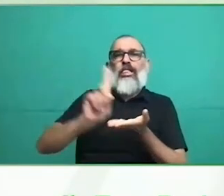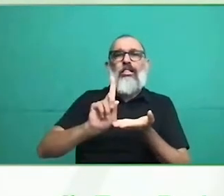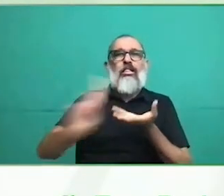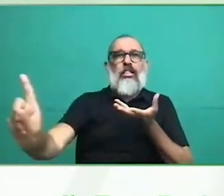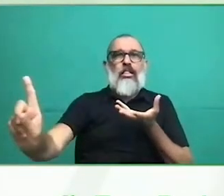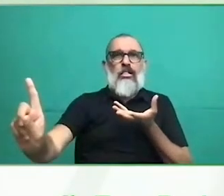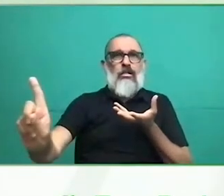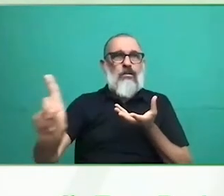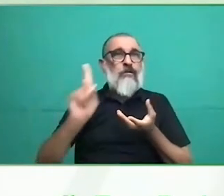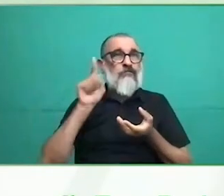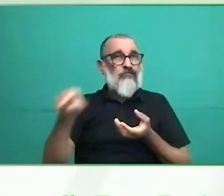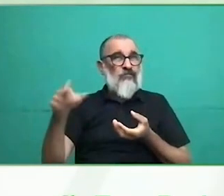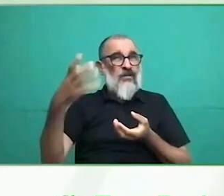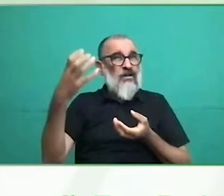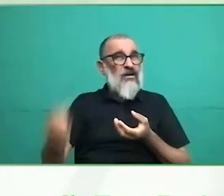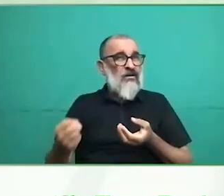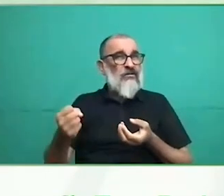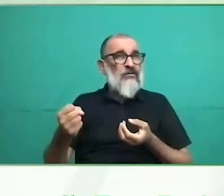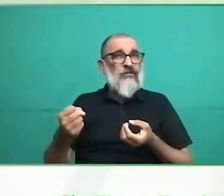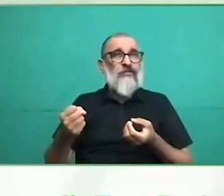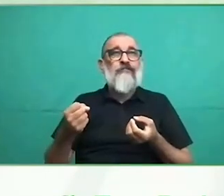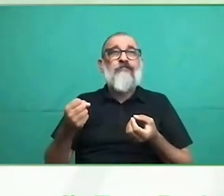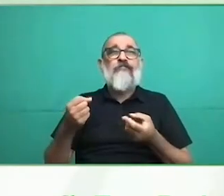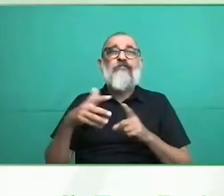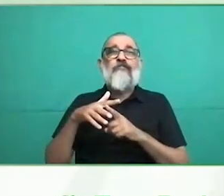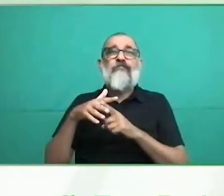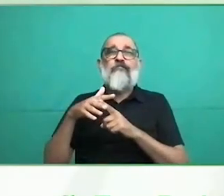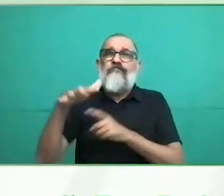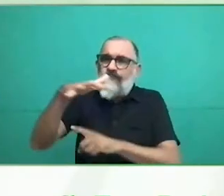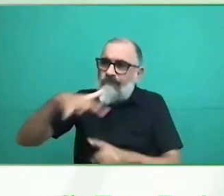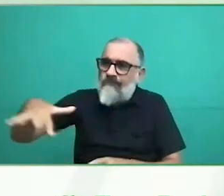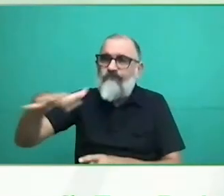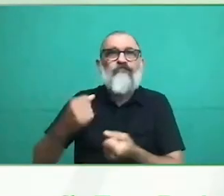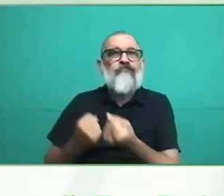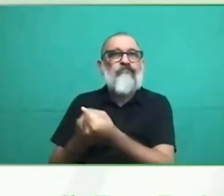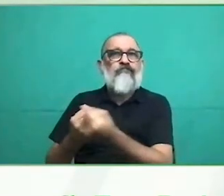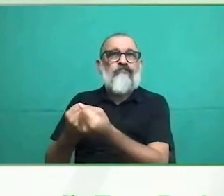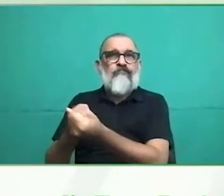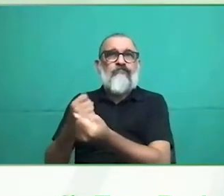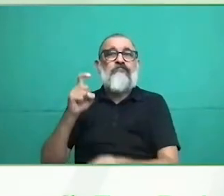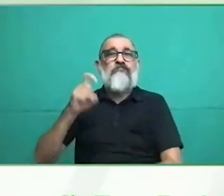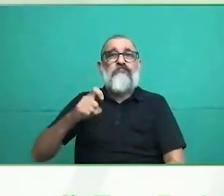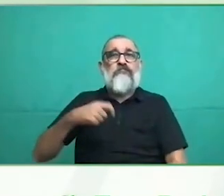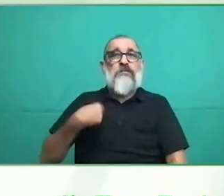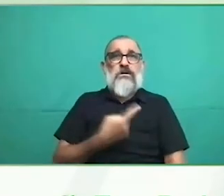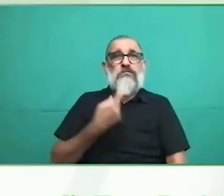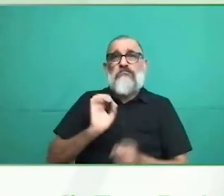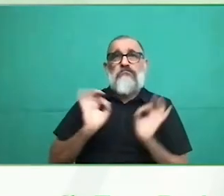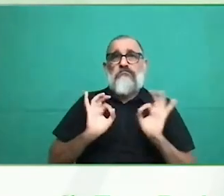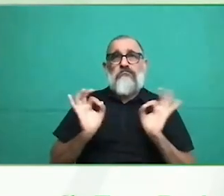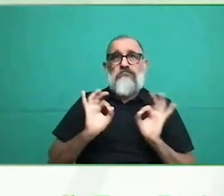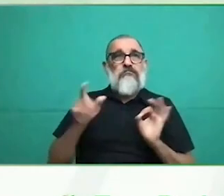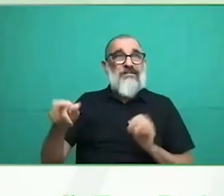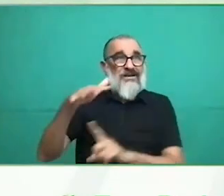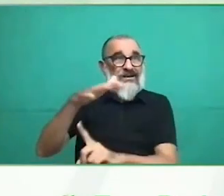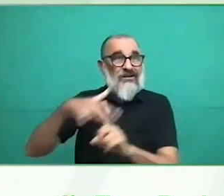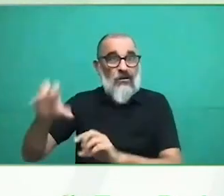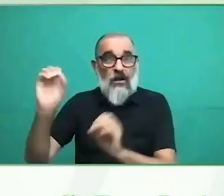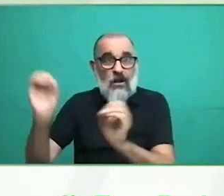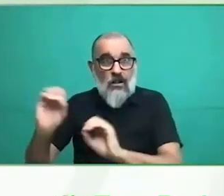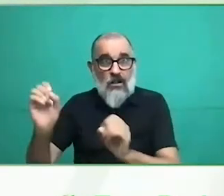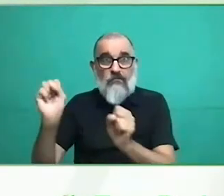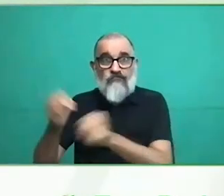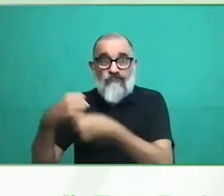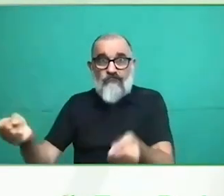de las situaciones en las que estamos trabajando últimamente son personas que han pedido a sus servicios sociales de apoyo o la red de salud mental